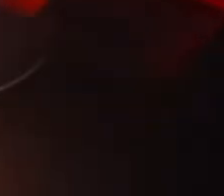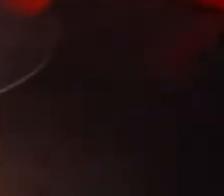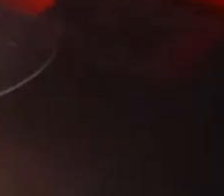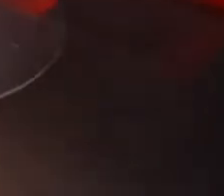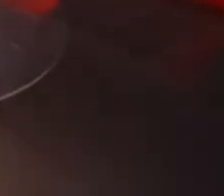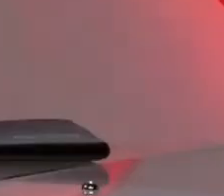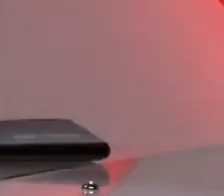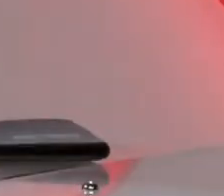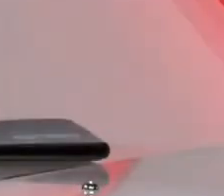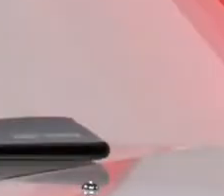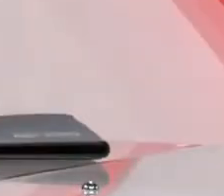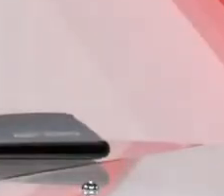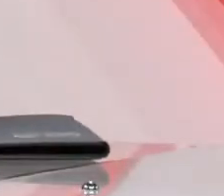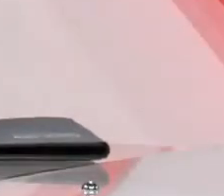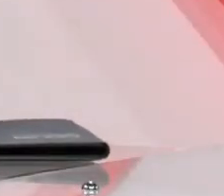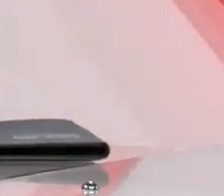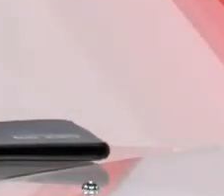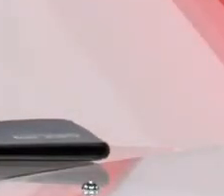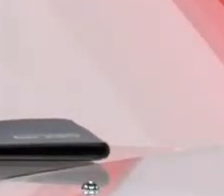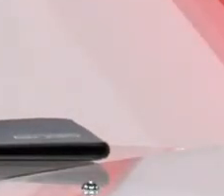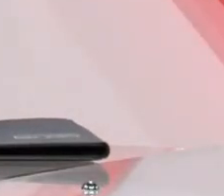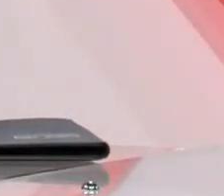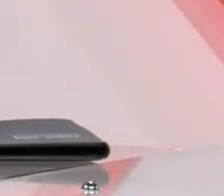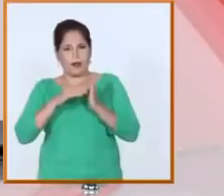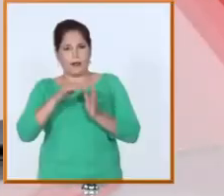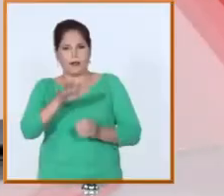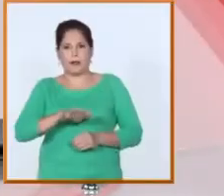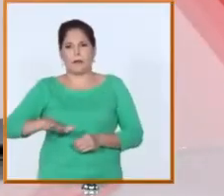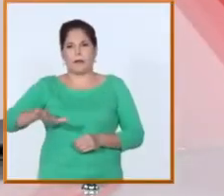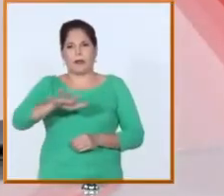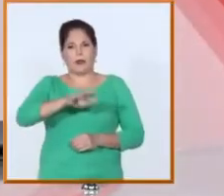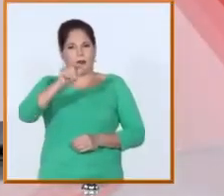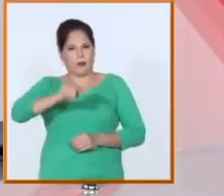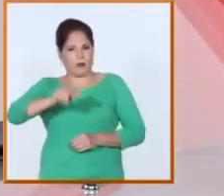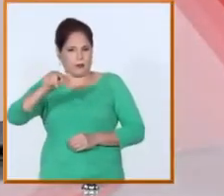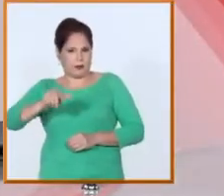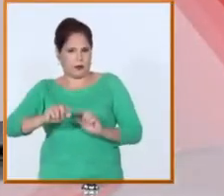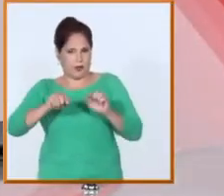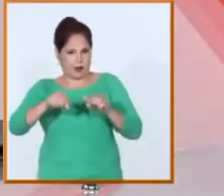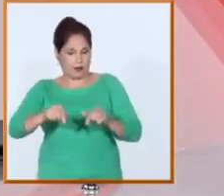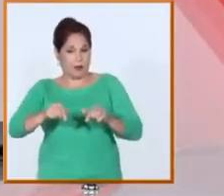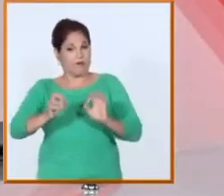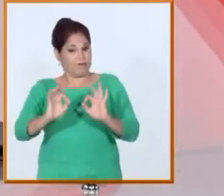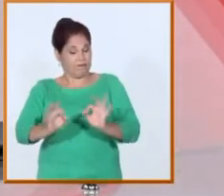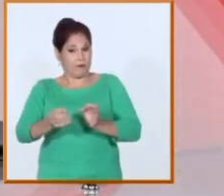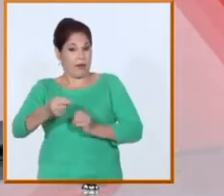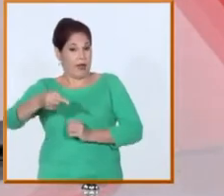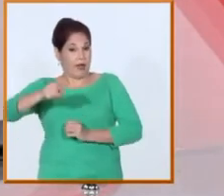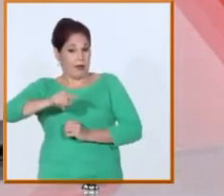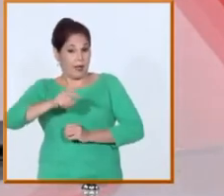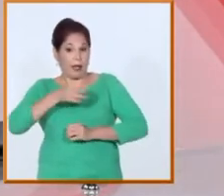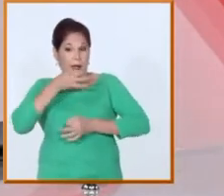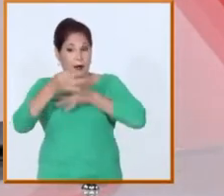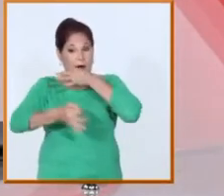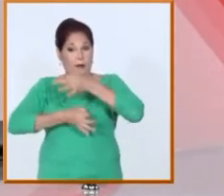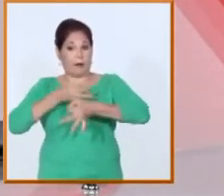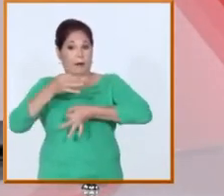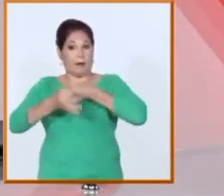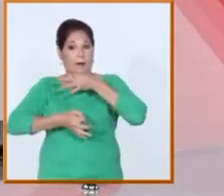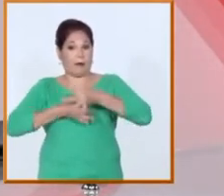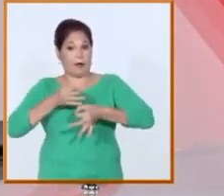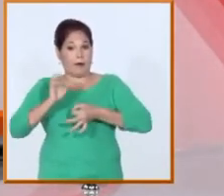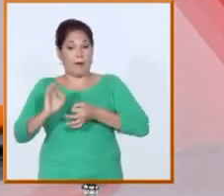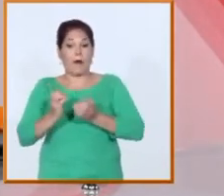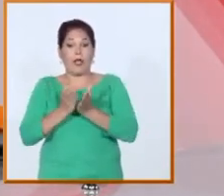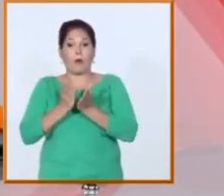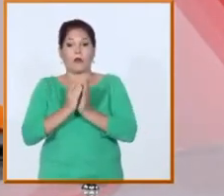A la Muy buenas tardes, estimados televidentes y televidentes. Tal como habíamos anunciado desde la mesa redonda de la educación